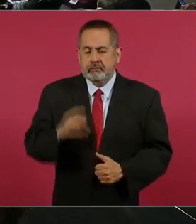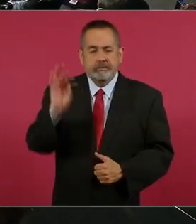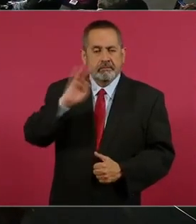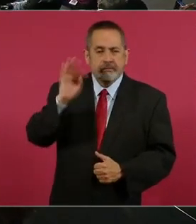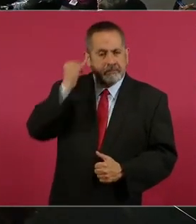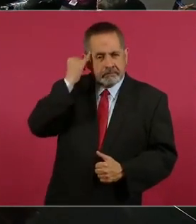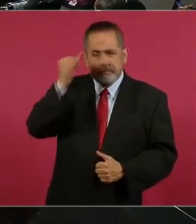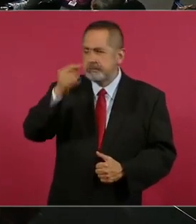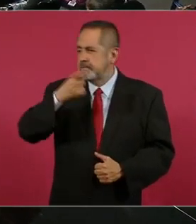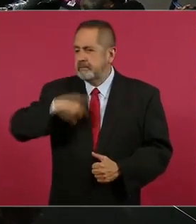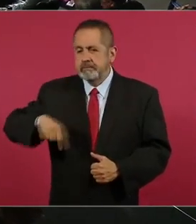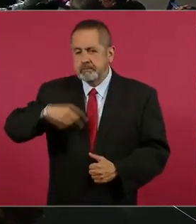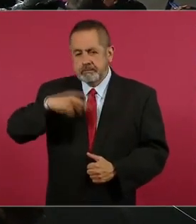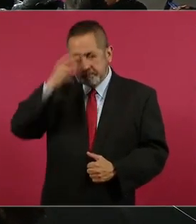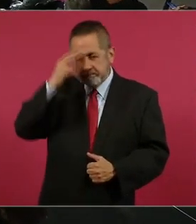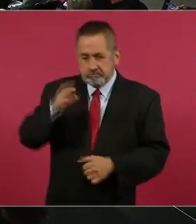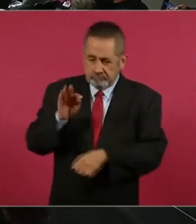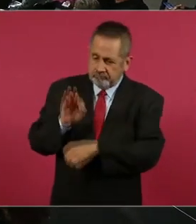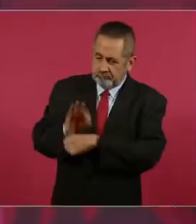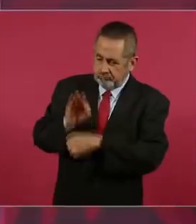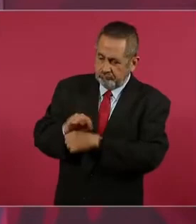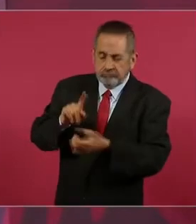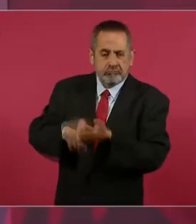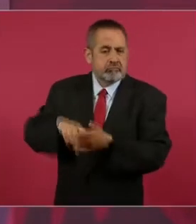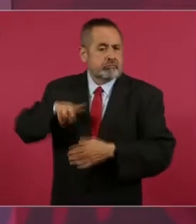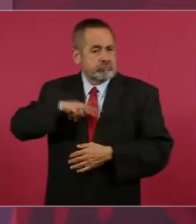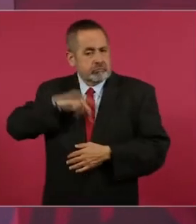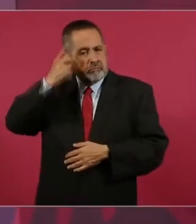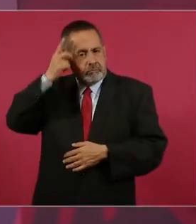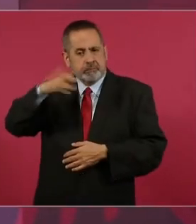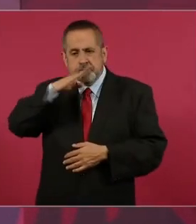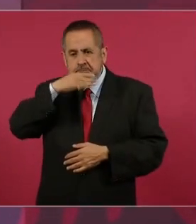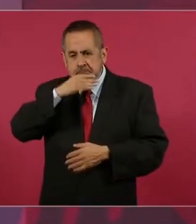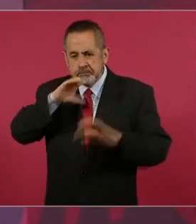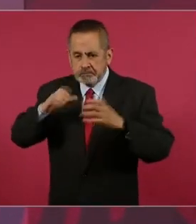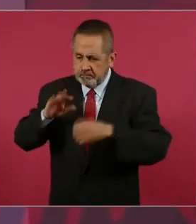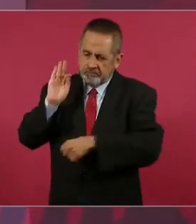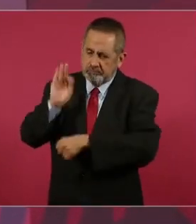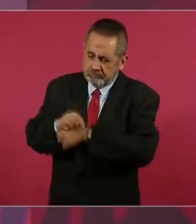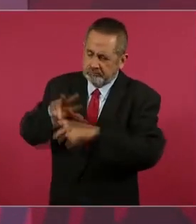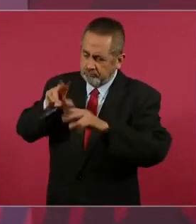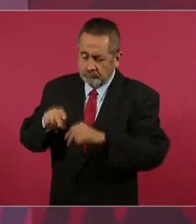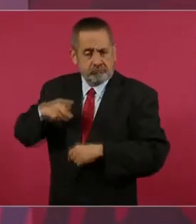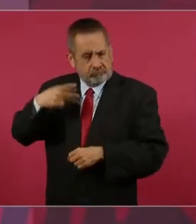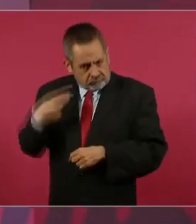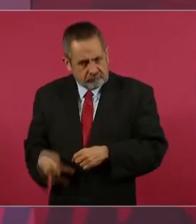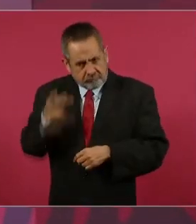México proteger nuestro maíz nativo.